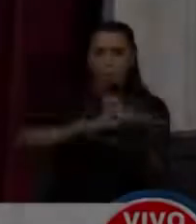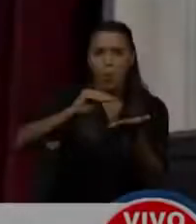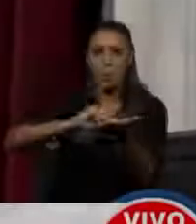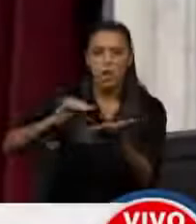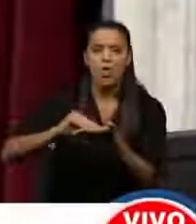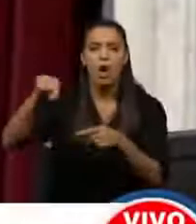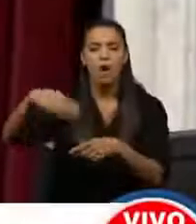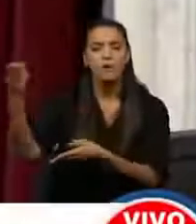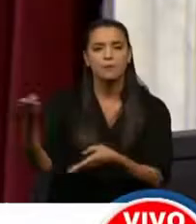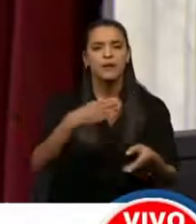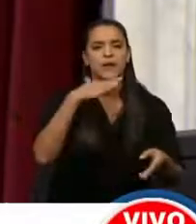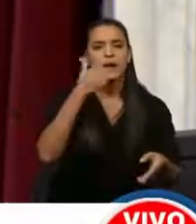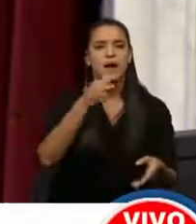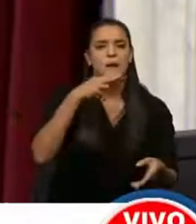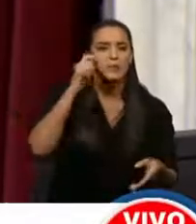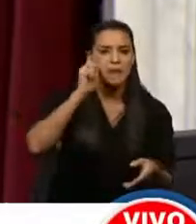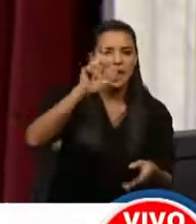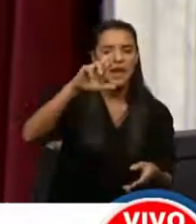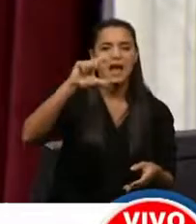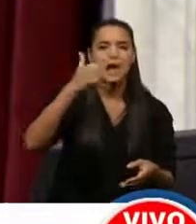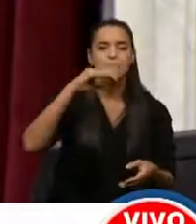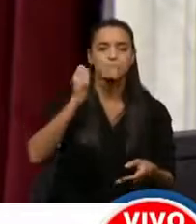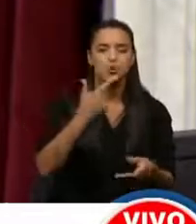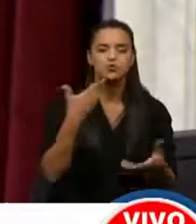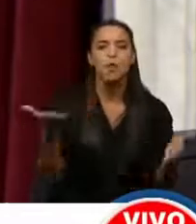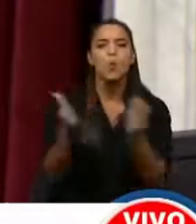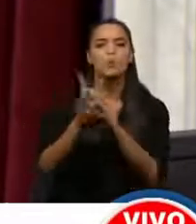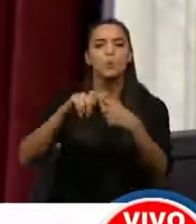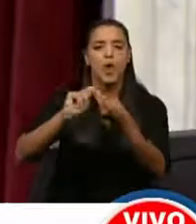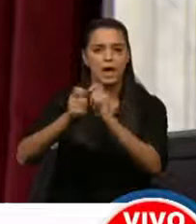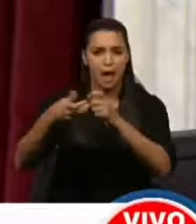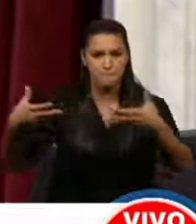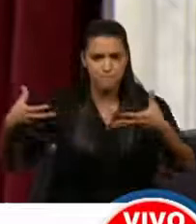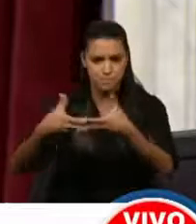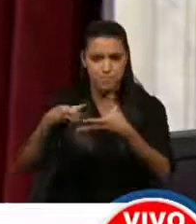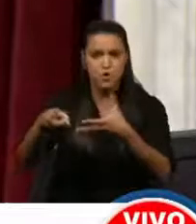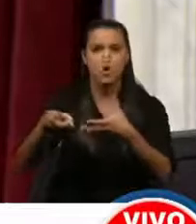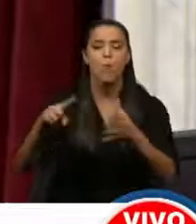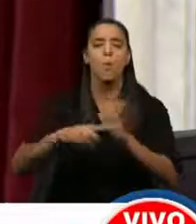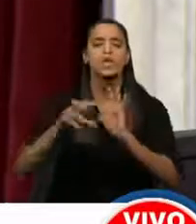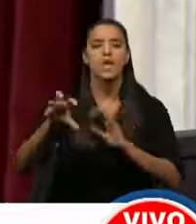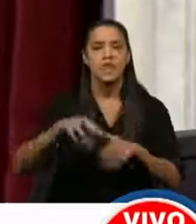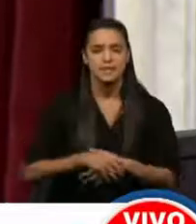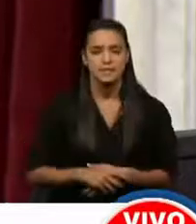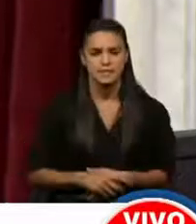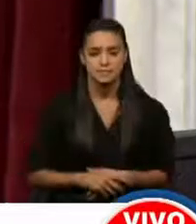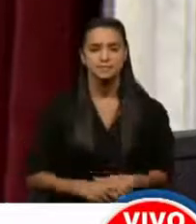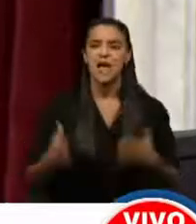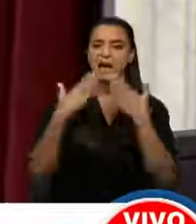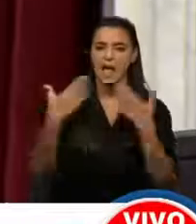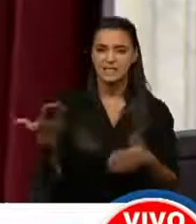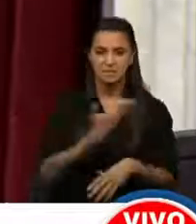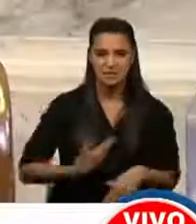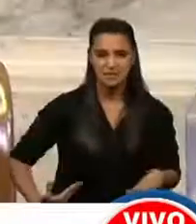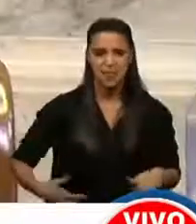El diputado Javier Campos, Juntos por el Cambio, Coalición Cívica, Buenos Aires. Gracias, señor